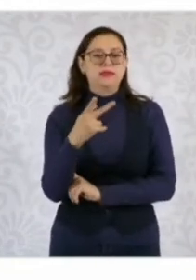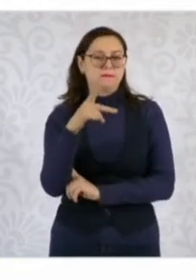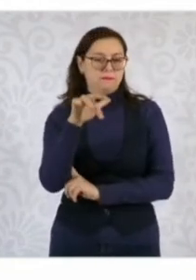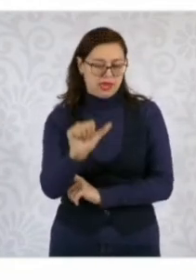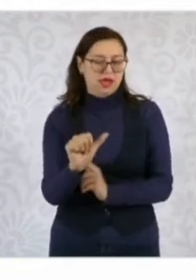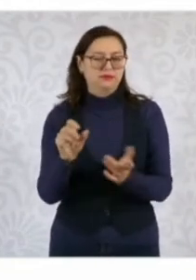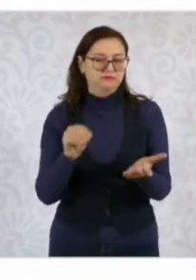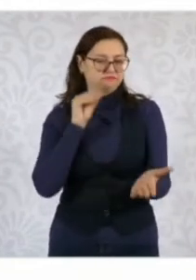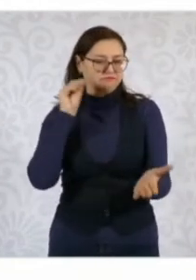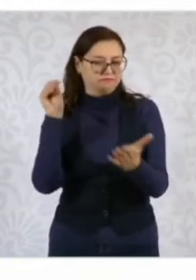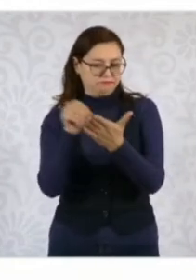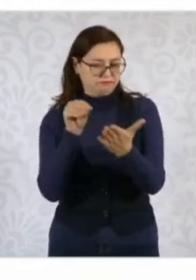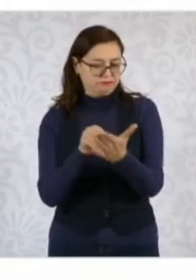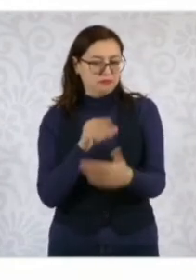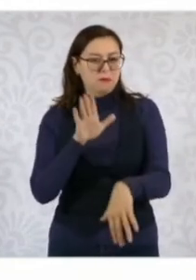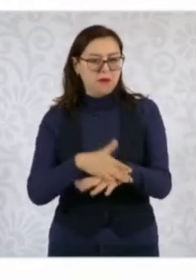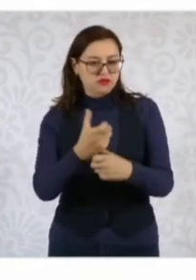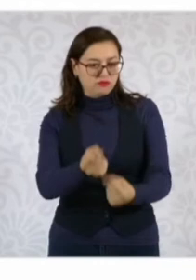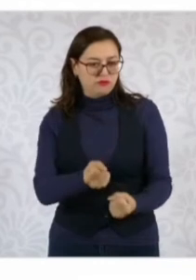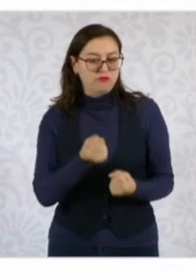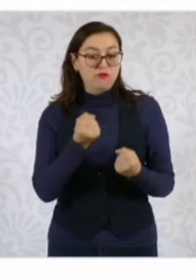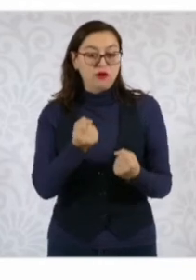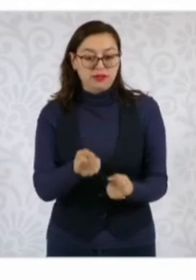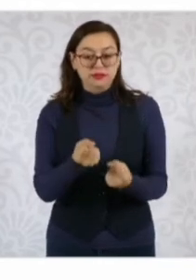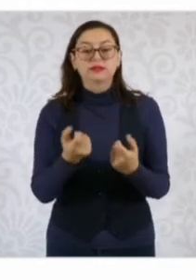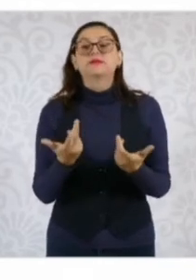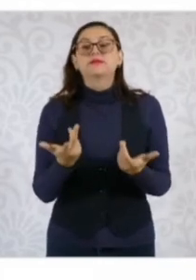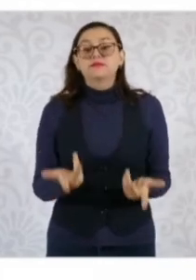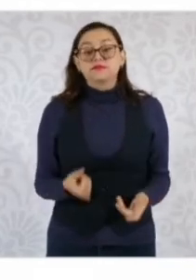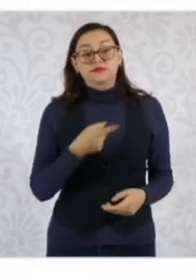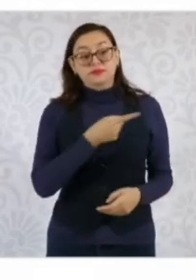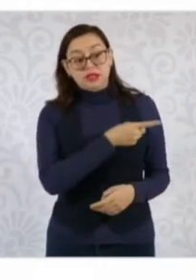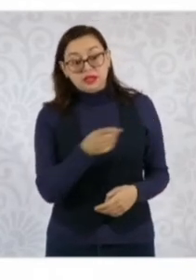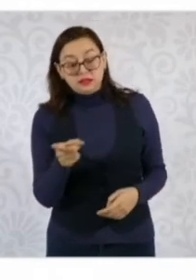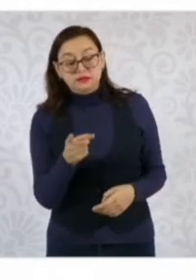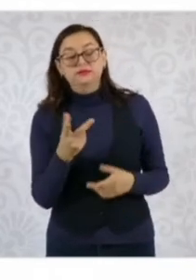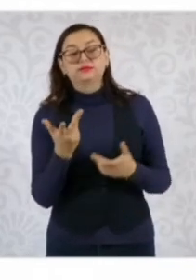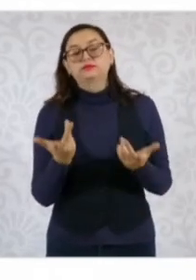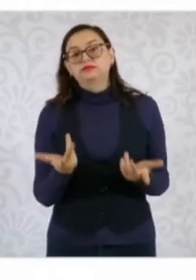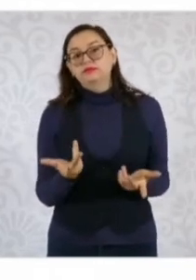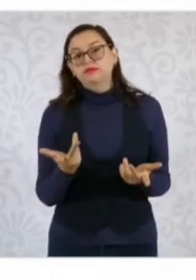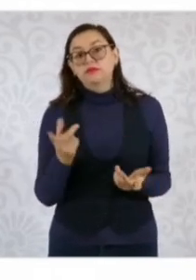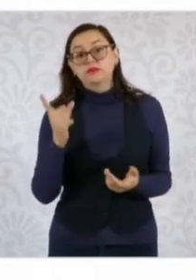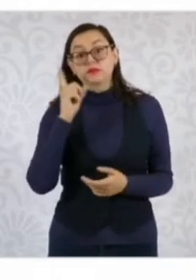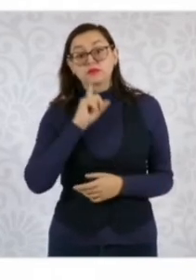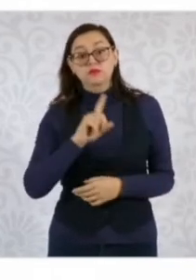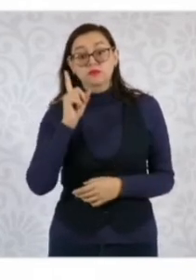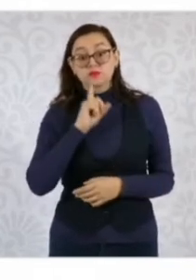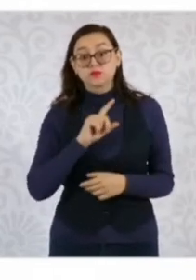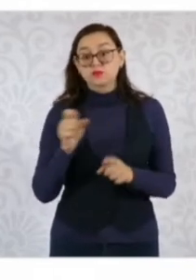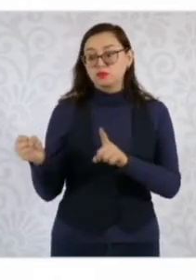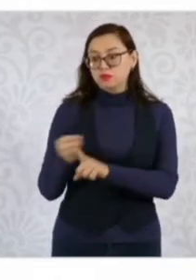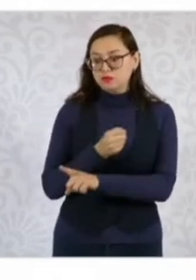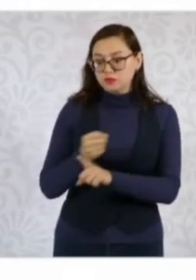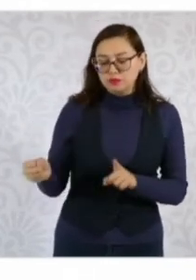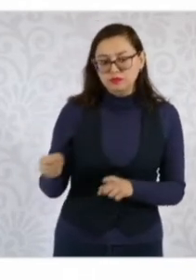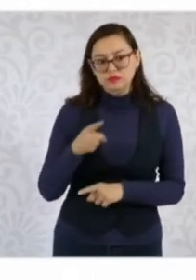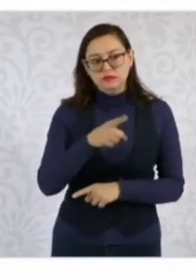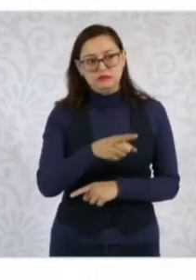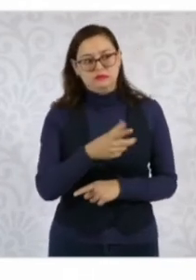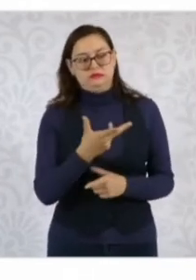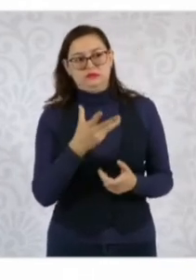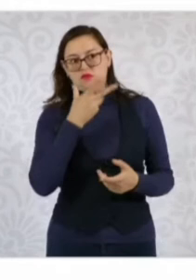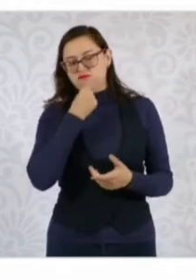fortalecer las leyes que garantizan el agresor sale de casa cuando las mujeres viven violencia. Se